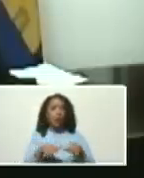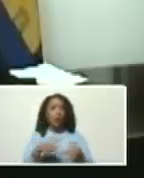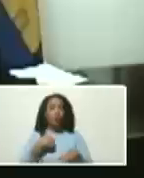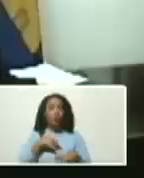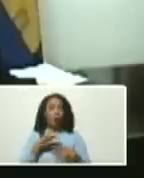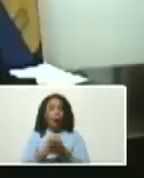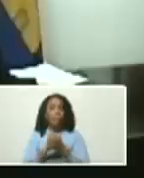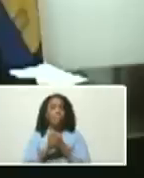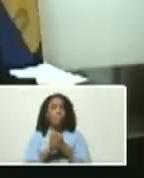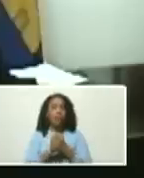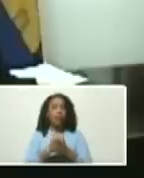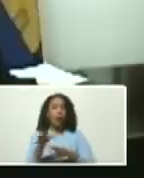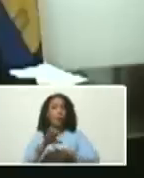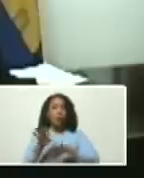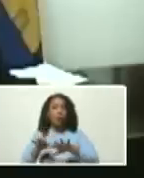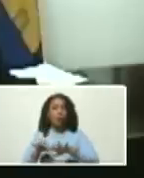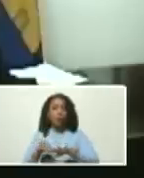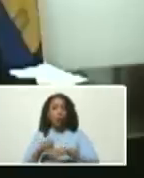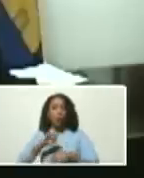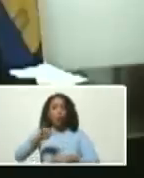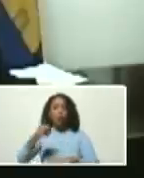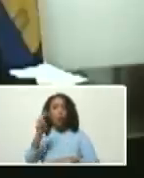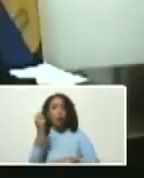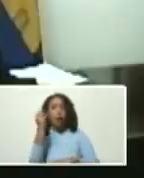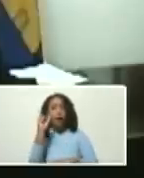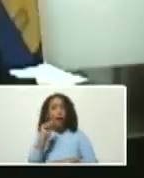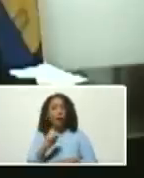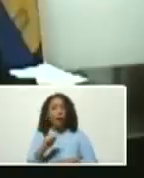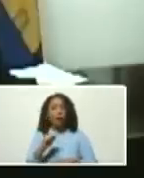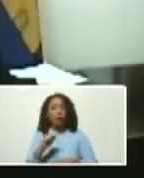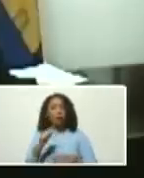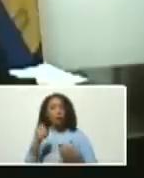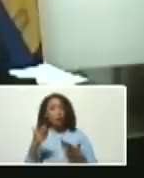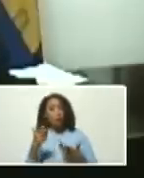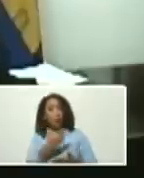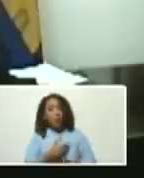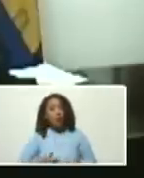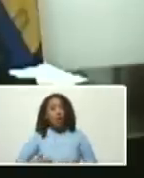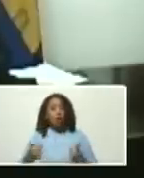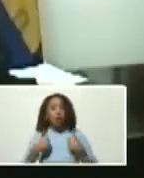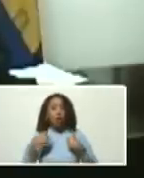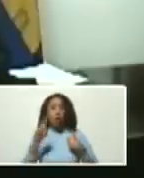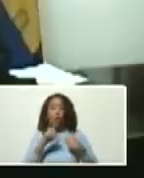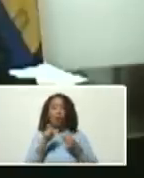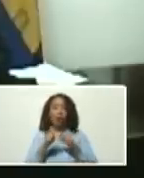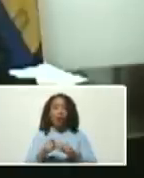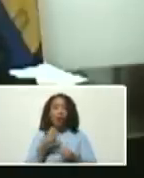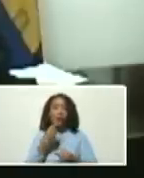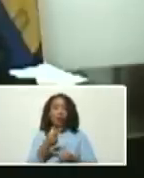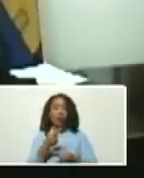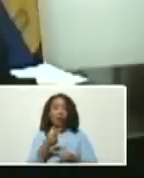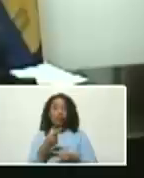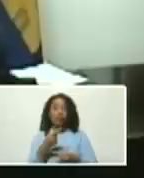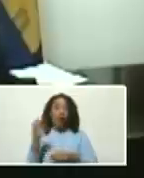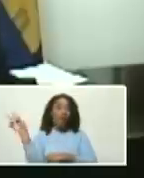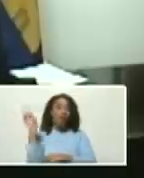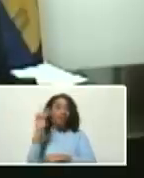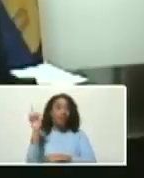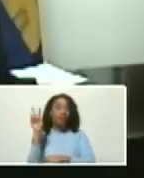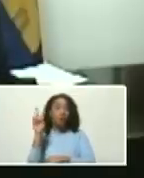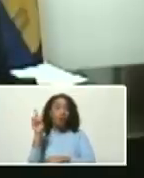compatriotas del municipio Juan José Mora así que presidente yo no me queda más nada que decir que Venezuela